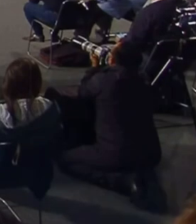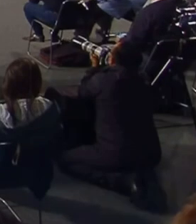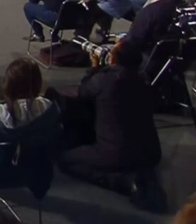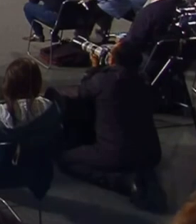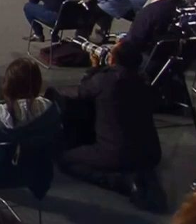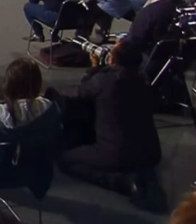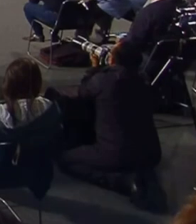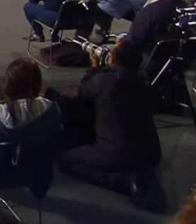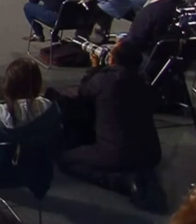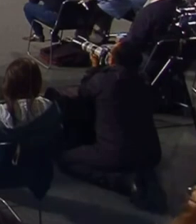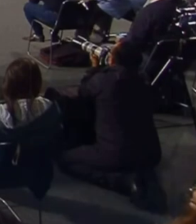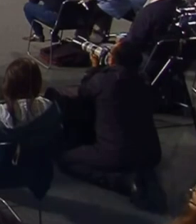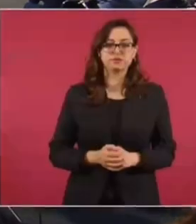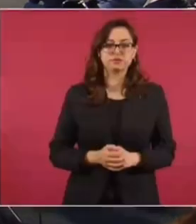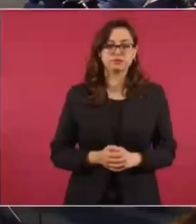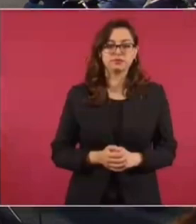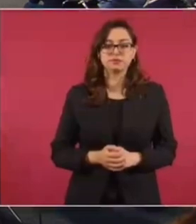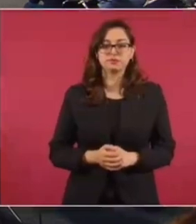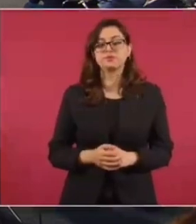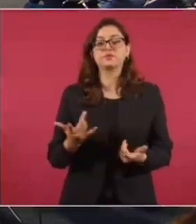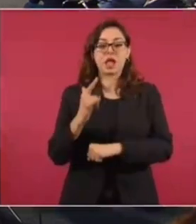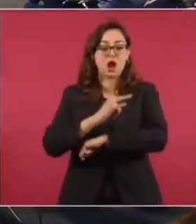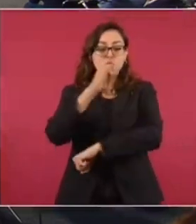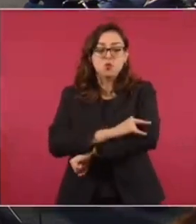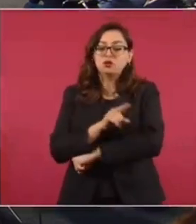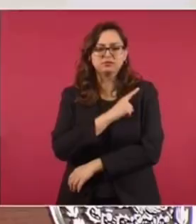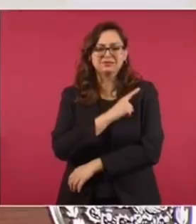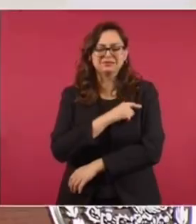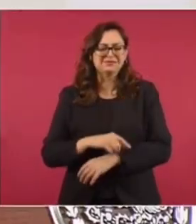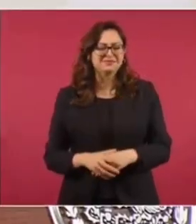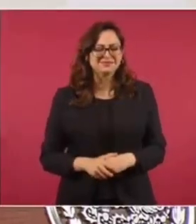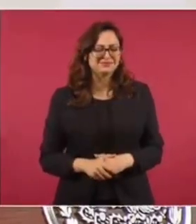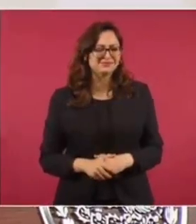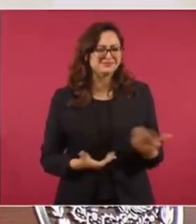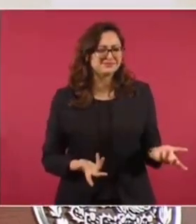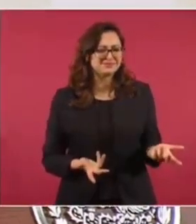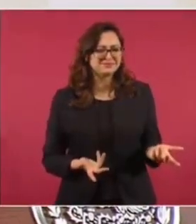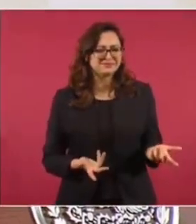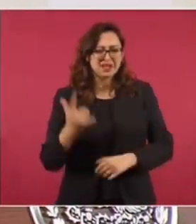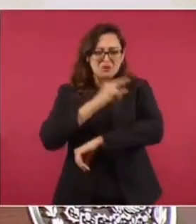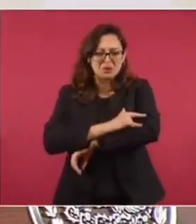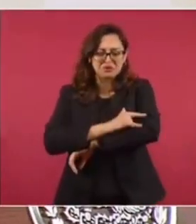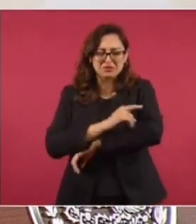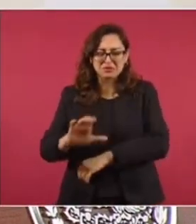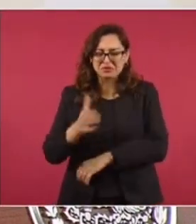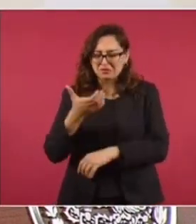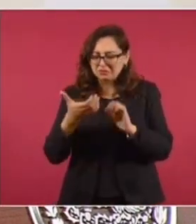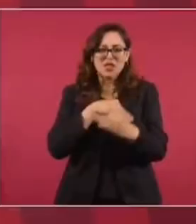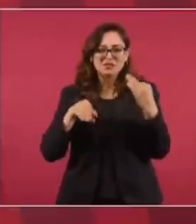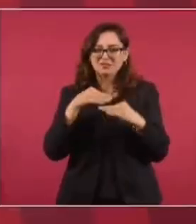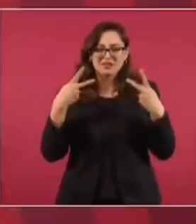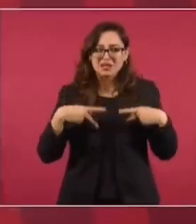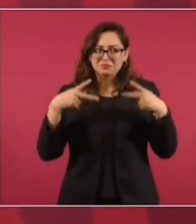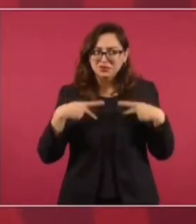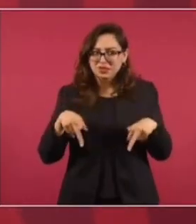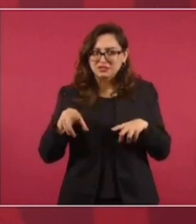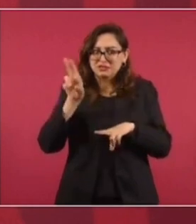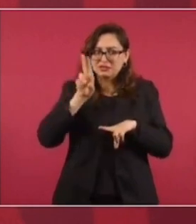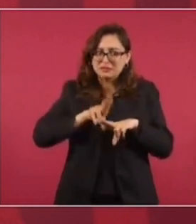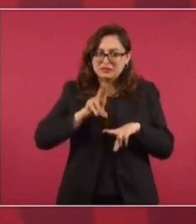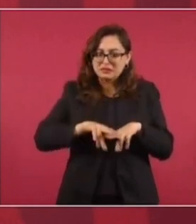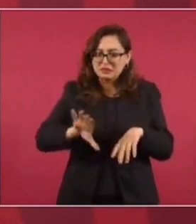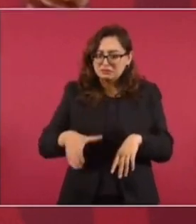sola en el aeropuerto viendo su celular. ¿Saben? Es de sentido común. Eso de estar viendo el celular en los aeropuertos, yo creo que es la mayoría de la gente que se sienta.